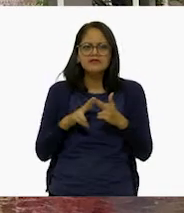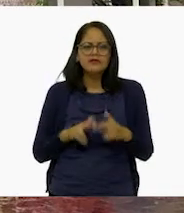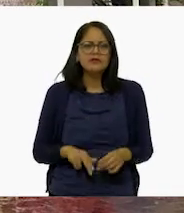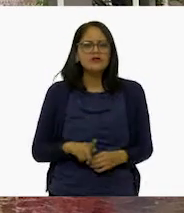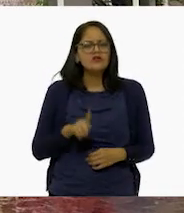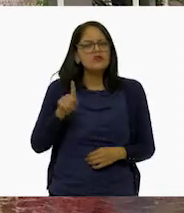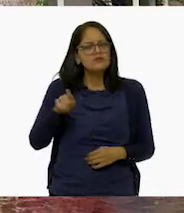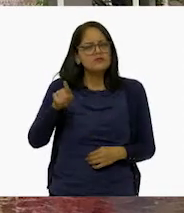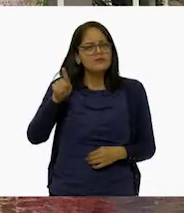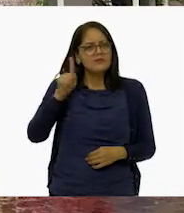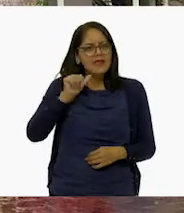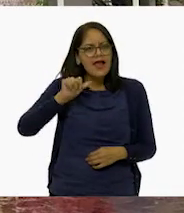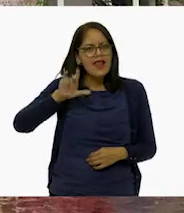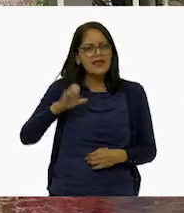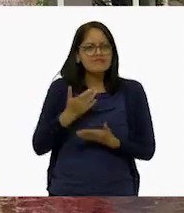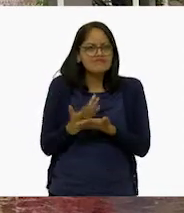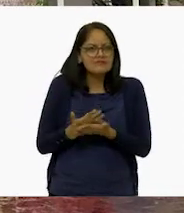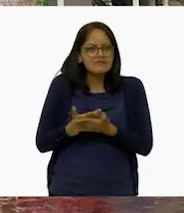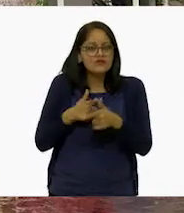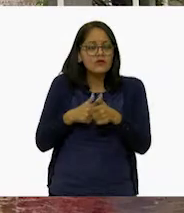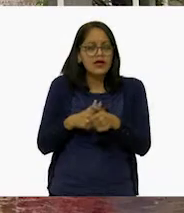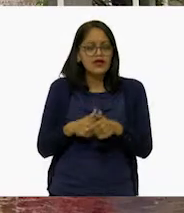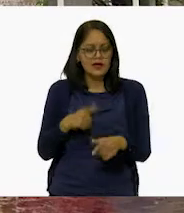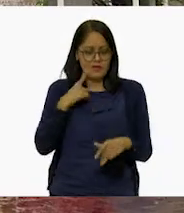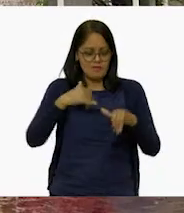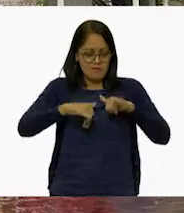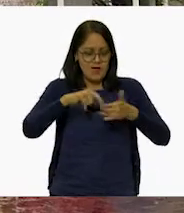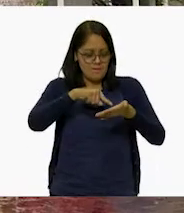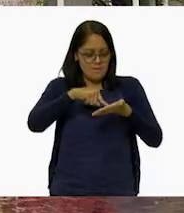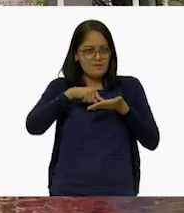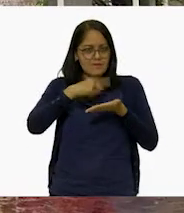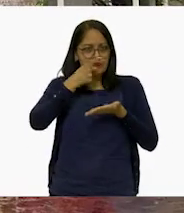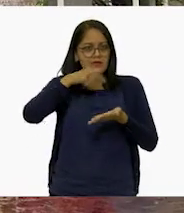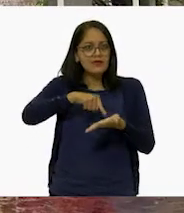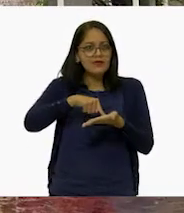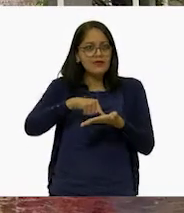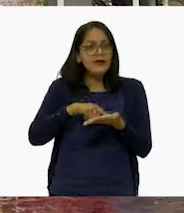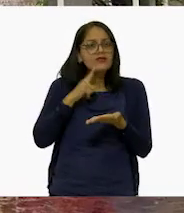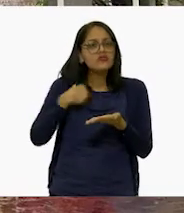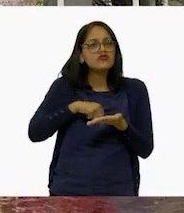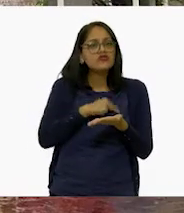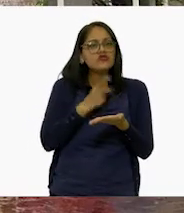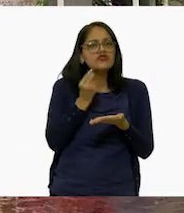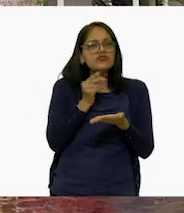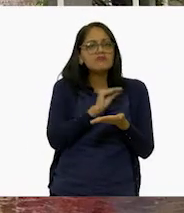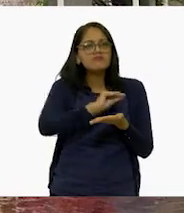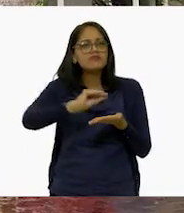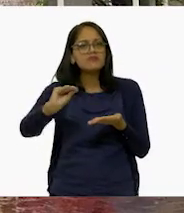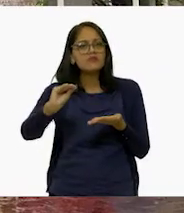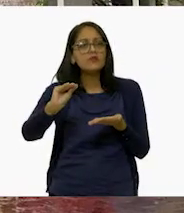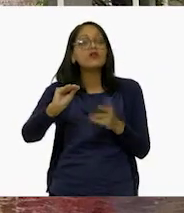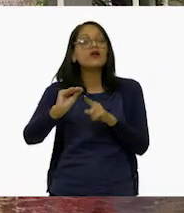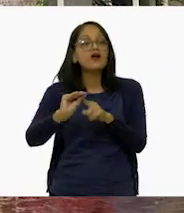sigue esperándonos. Nuestro mapa nos dice que hay que desplazarnos al...